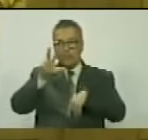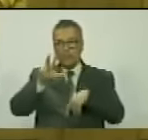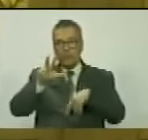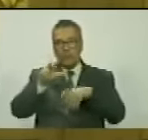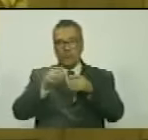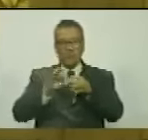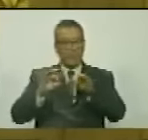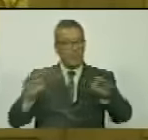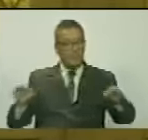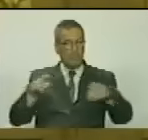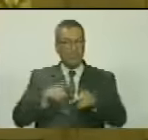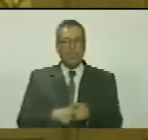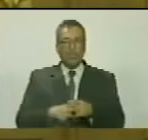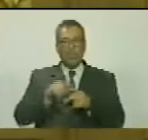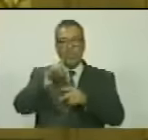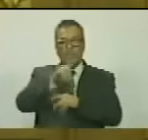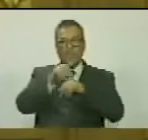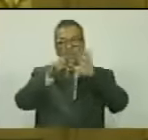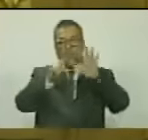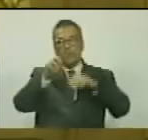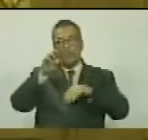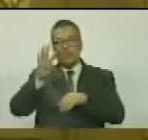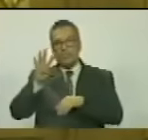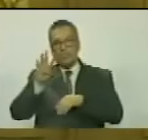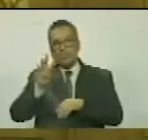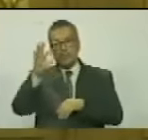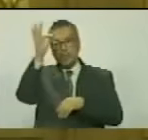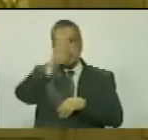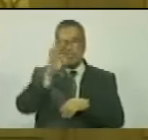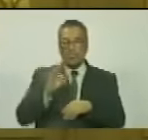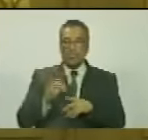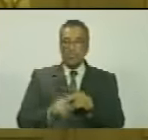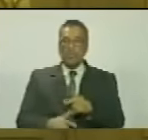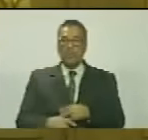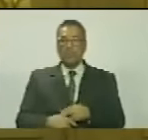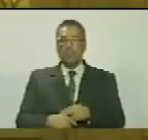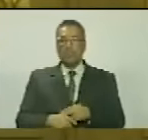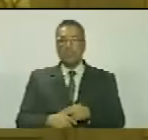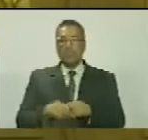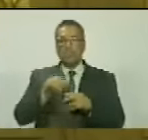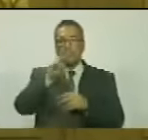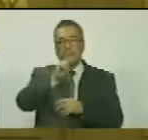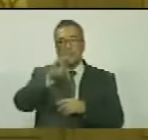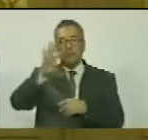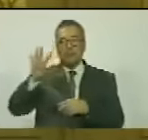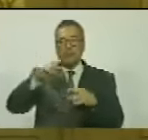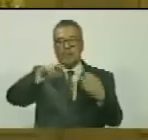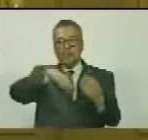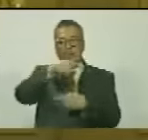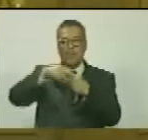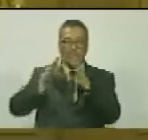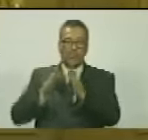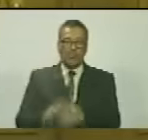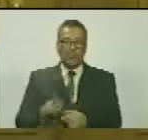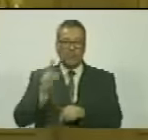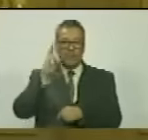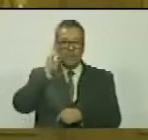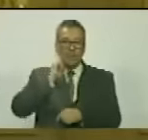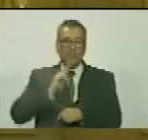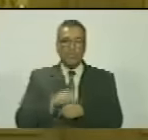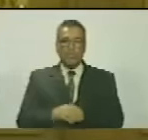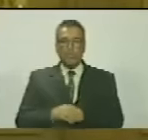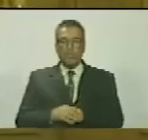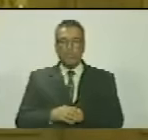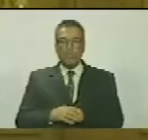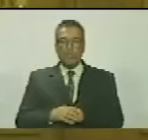de la Independencia 164 de la Federación y 24 de la Revolución Bolivariana